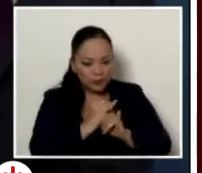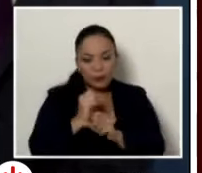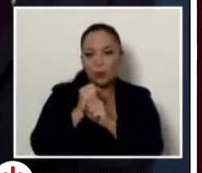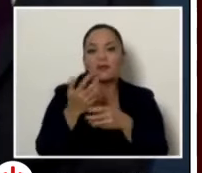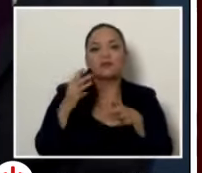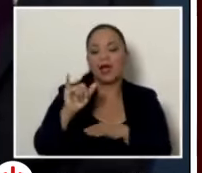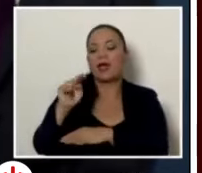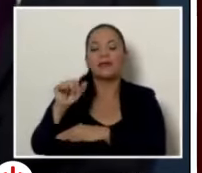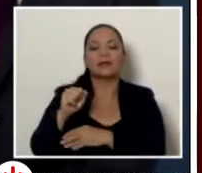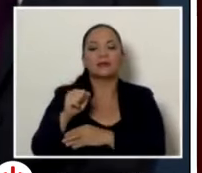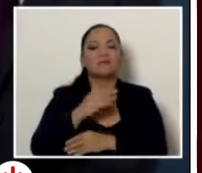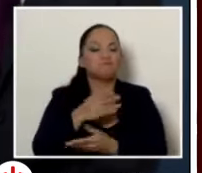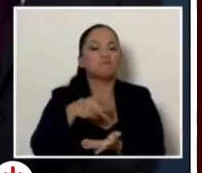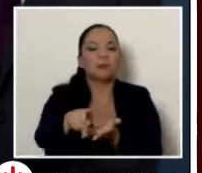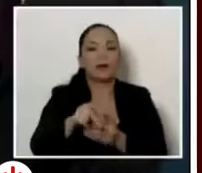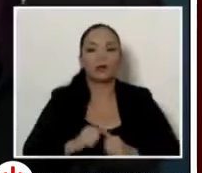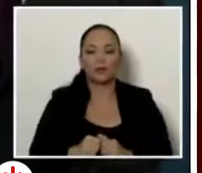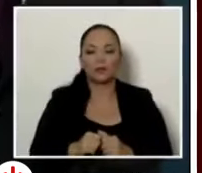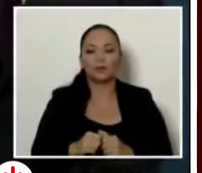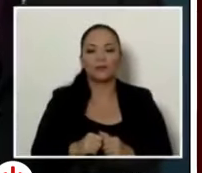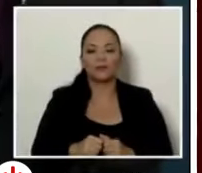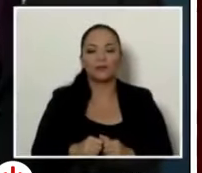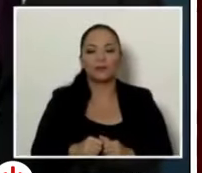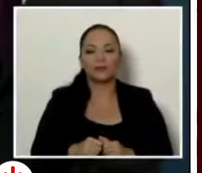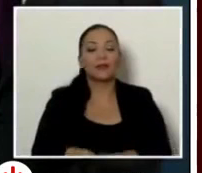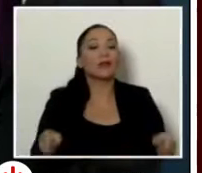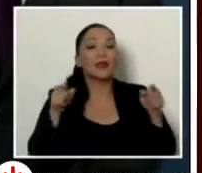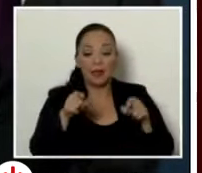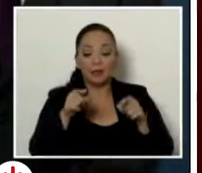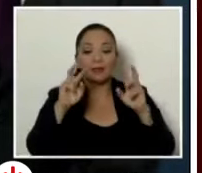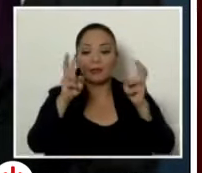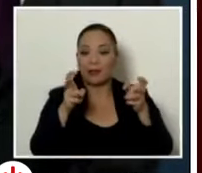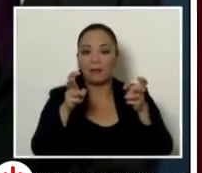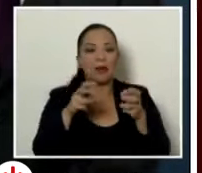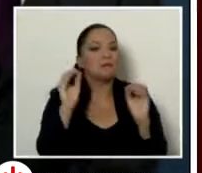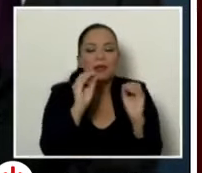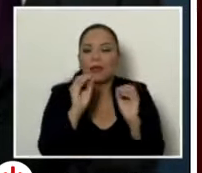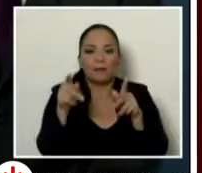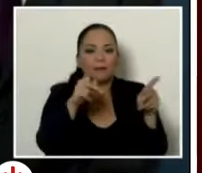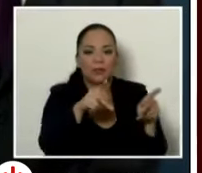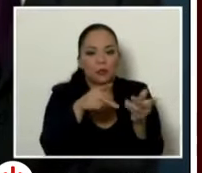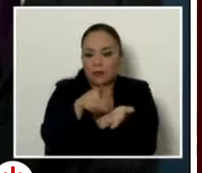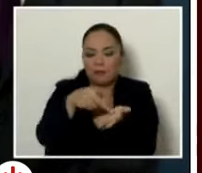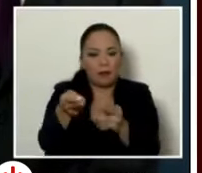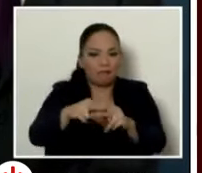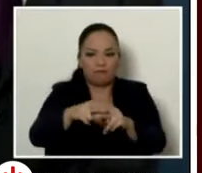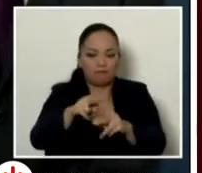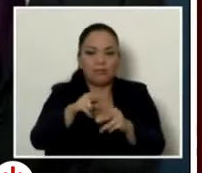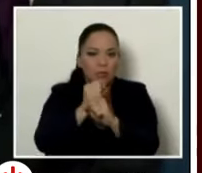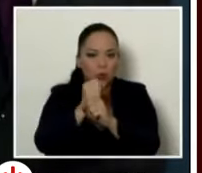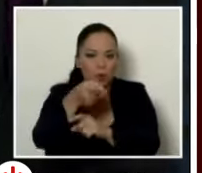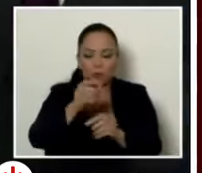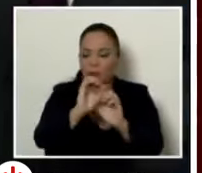el INSS y la estará invirtiendo el INSS como parte sin que esto se incorpore dentro del costo del seguro obligatorio. Muchísimas gracias.